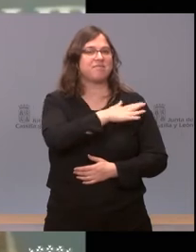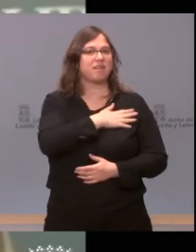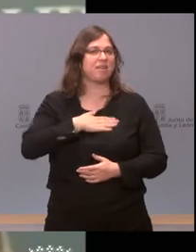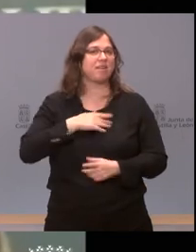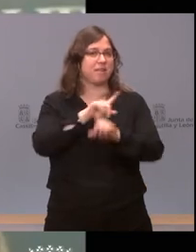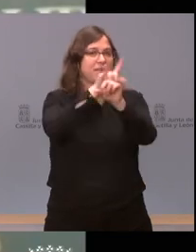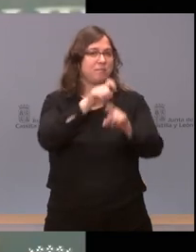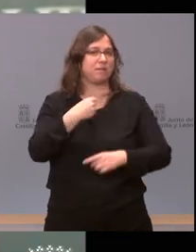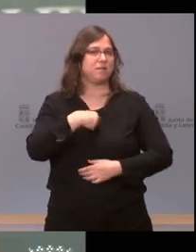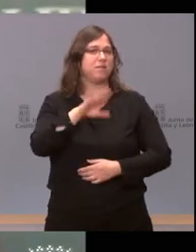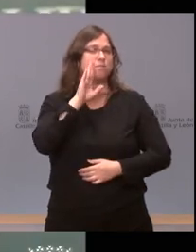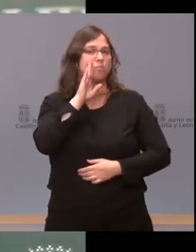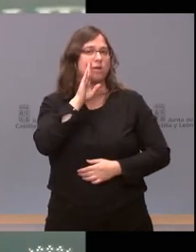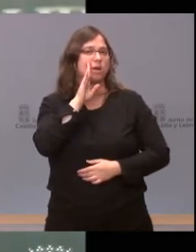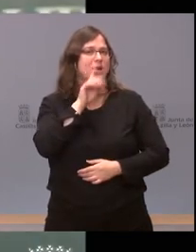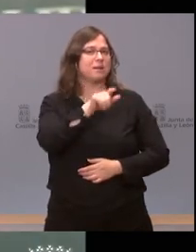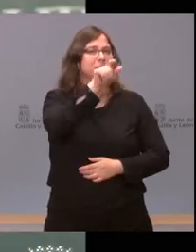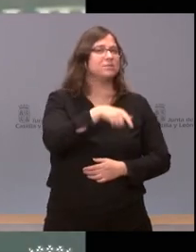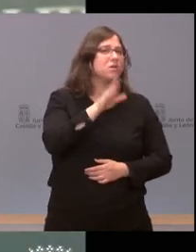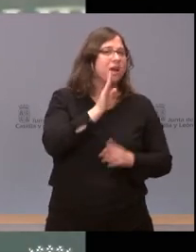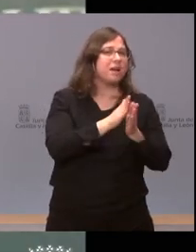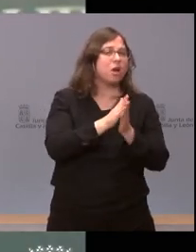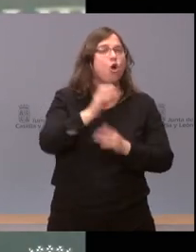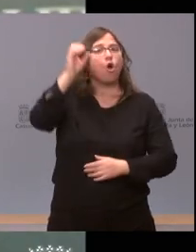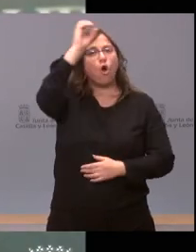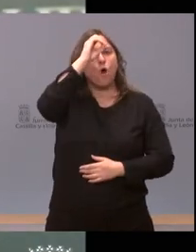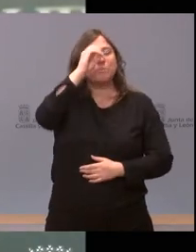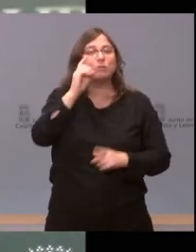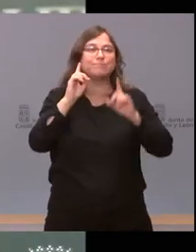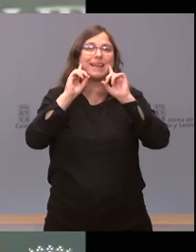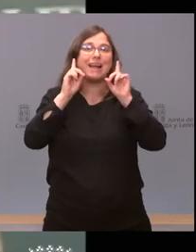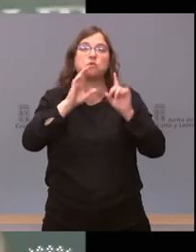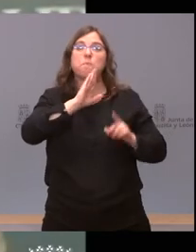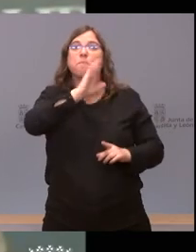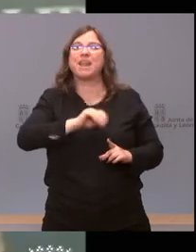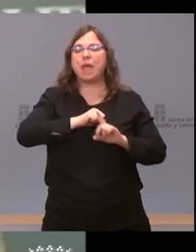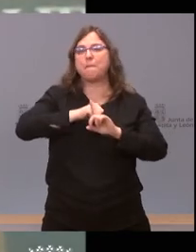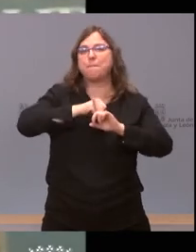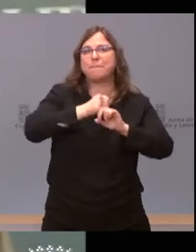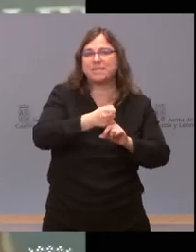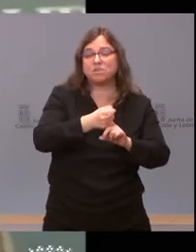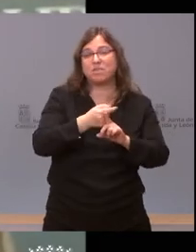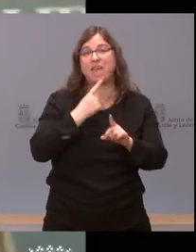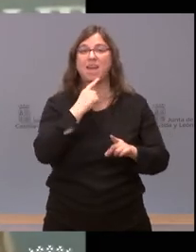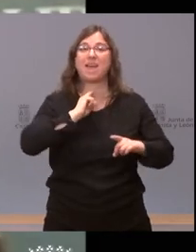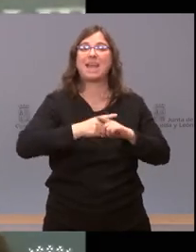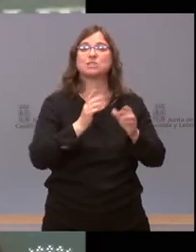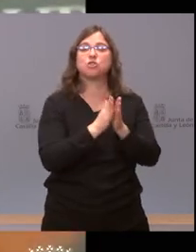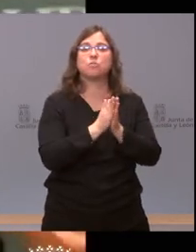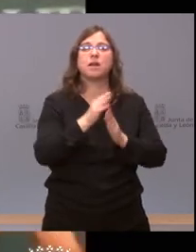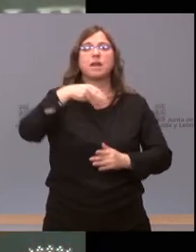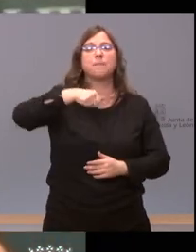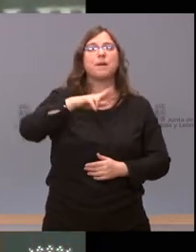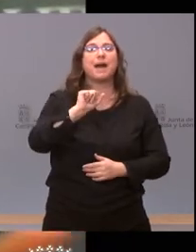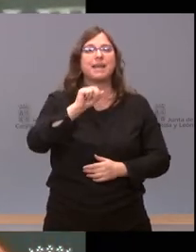pregunta de mi tocayo y saber su opinión sobre las presuntas presiones que ha denunciado su ex compañera María Montero no